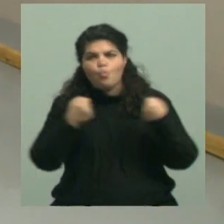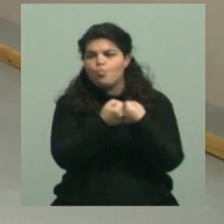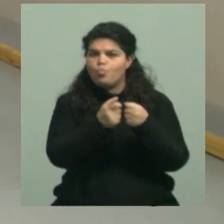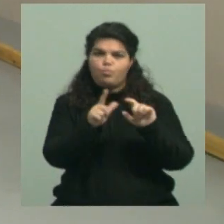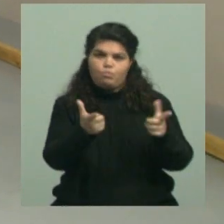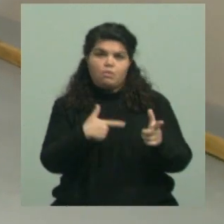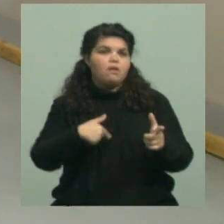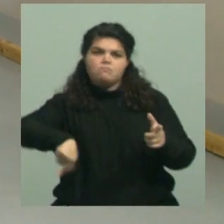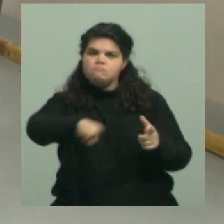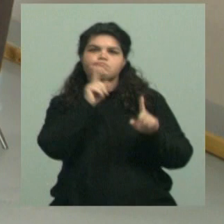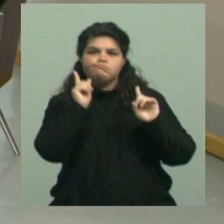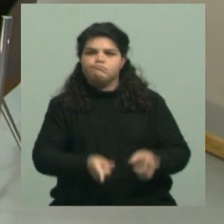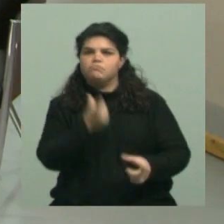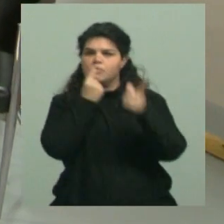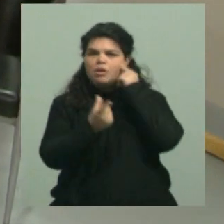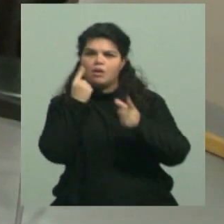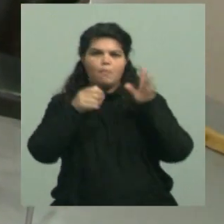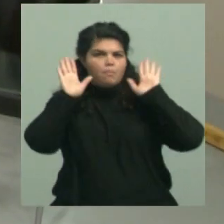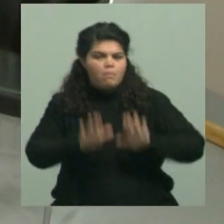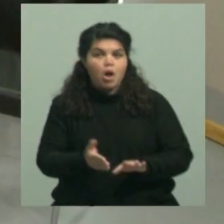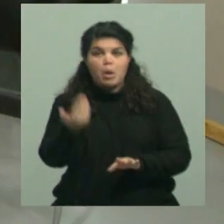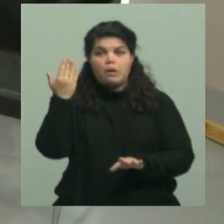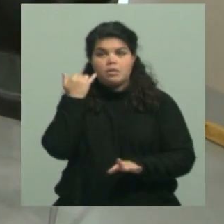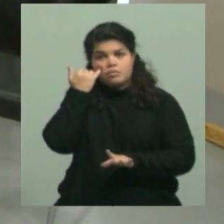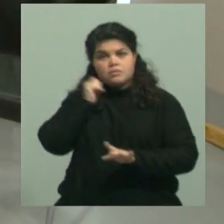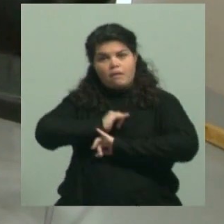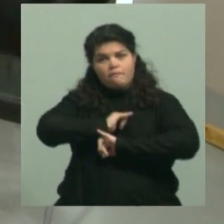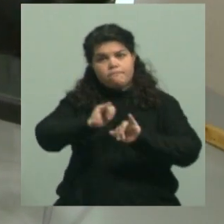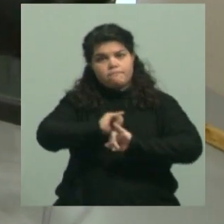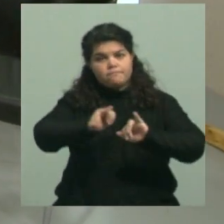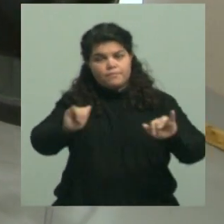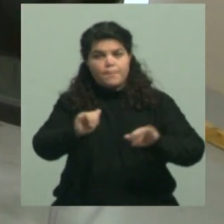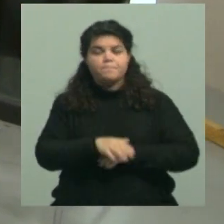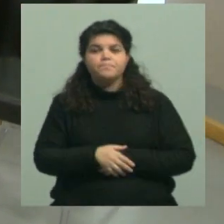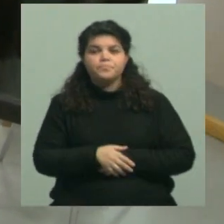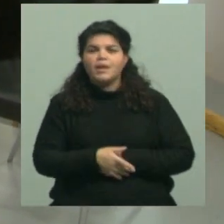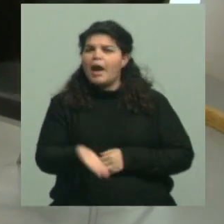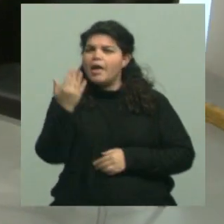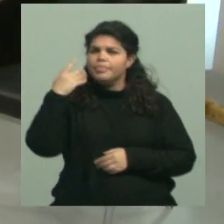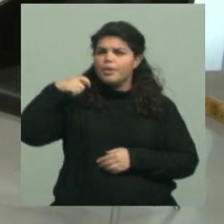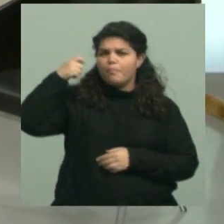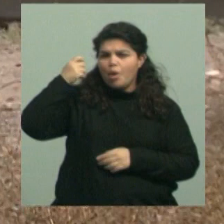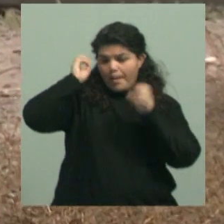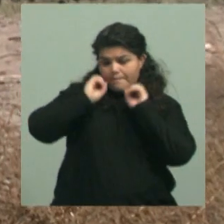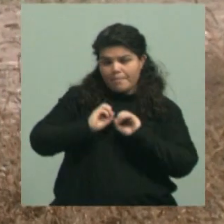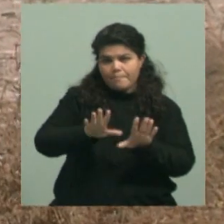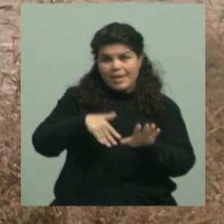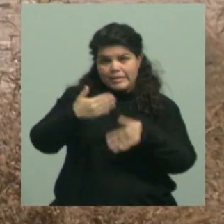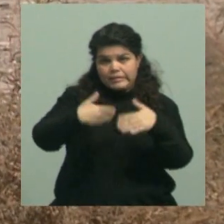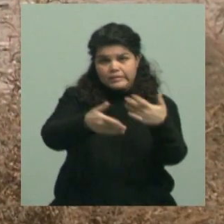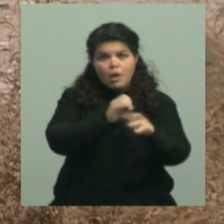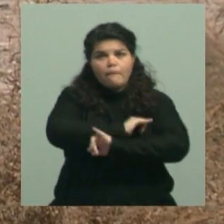anticipaba hace algunos días. Vamos a estar hablando de este tema y en el inicio del programa nos vamos a poner en